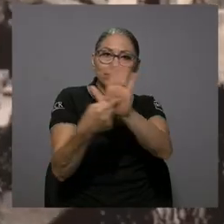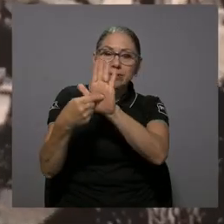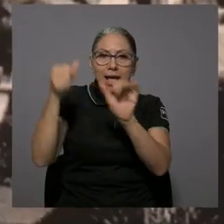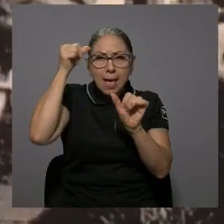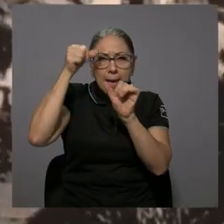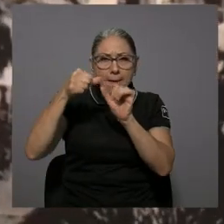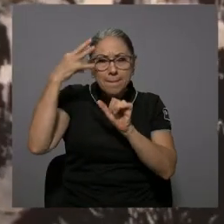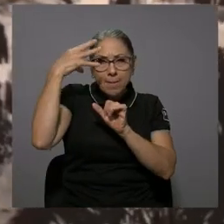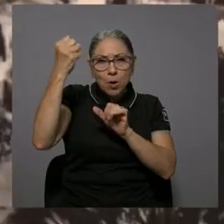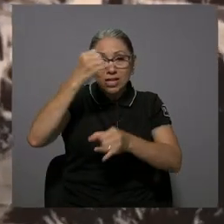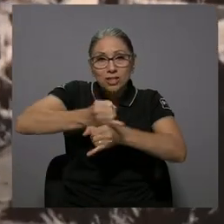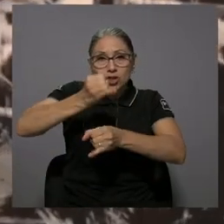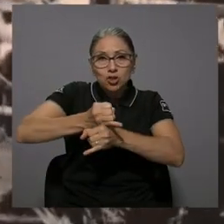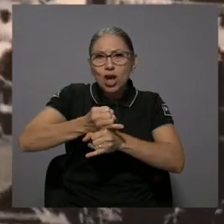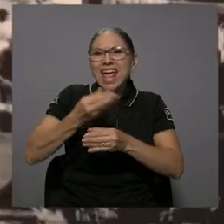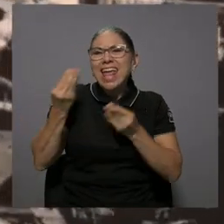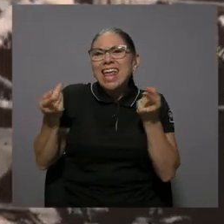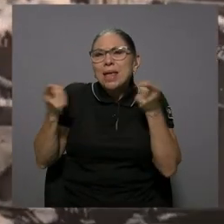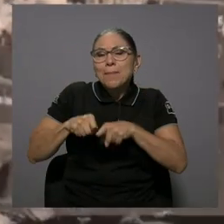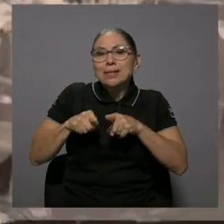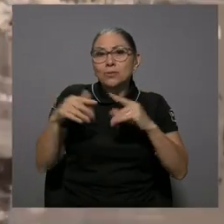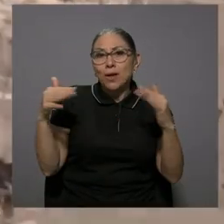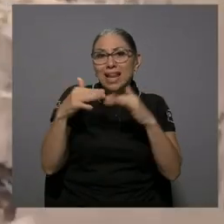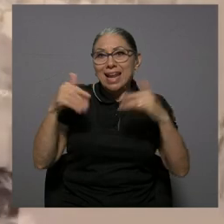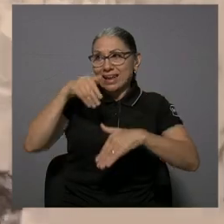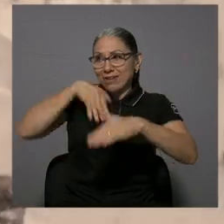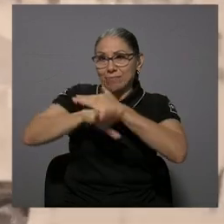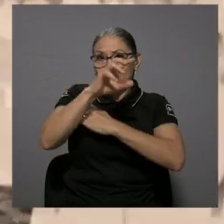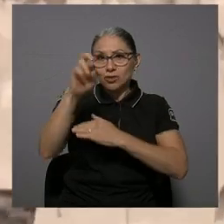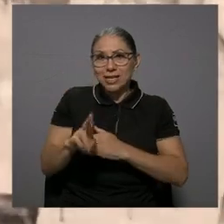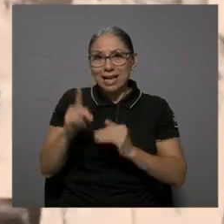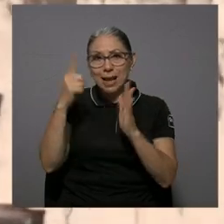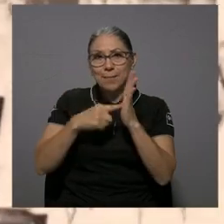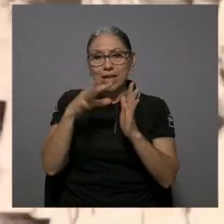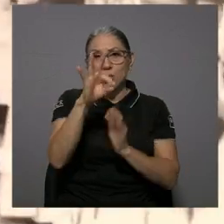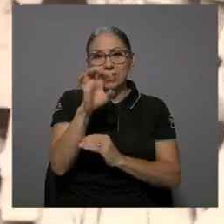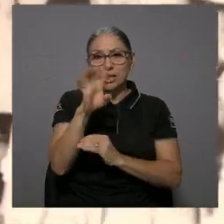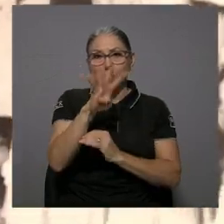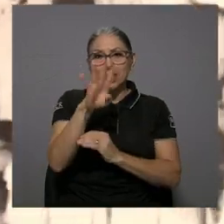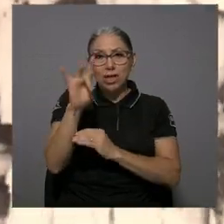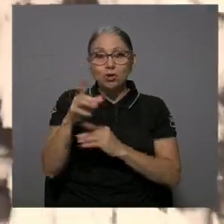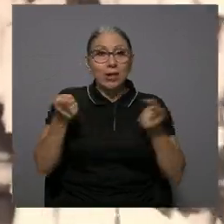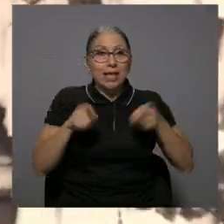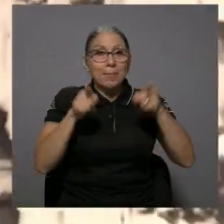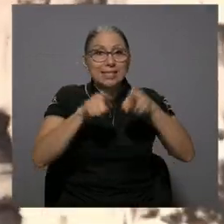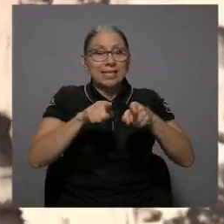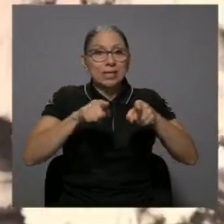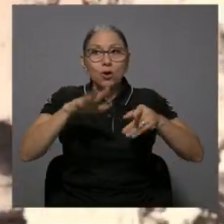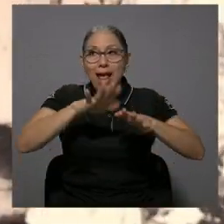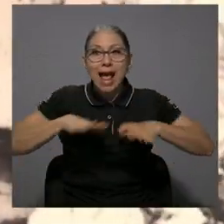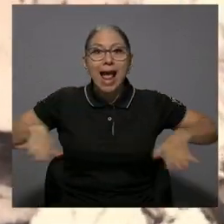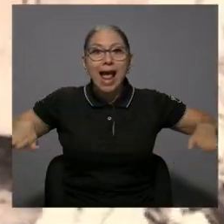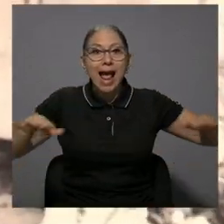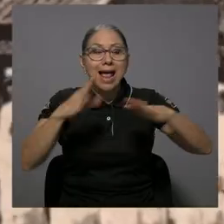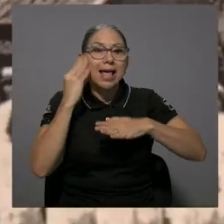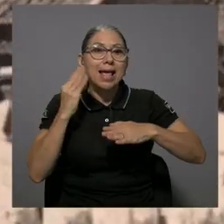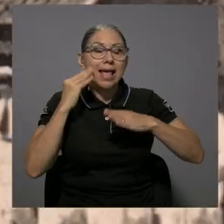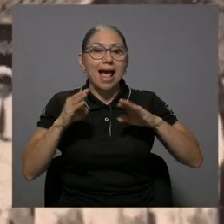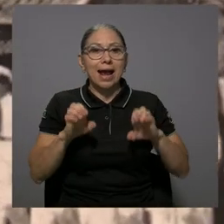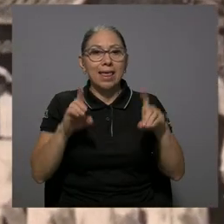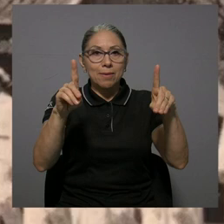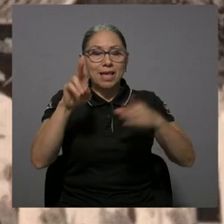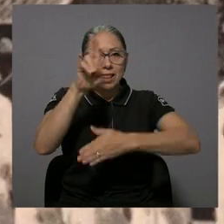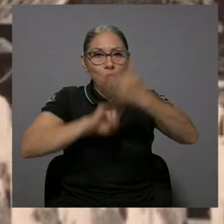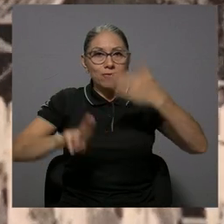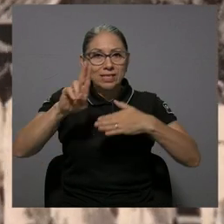las repercusiones de la Guerra Civil de 1948 que acontecieron en la vida académica de la universidad. A la